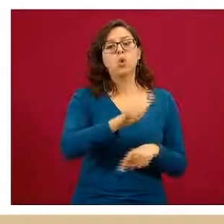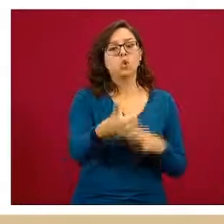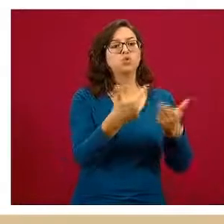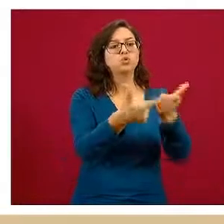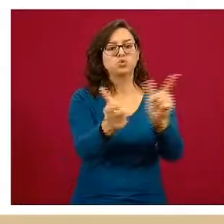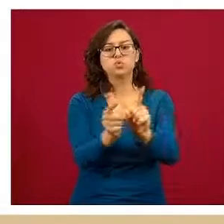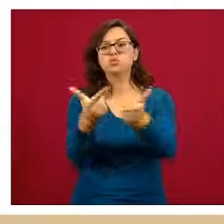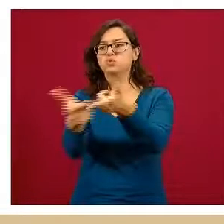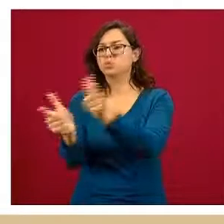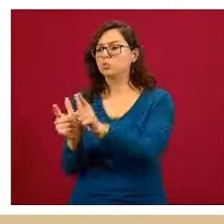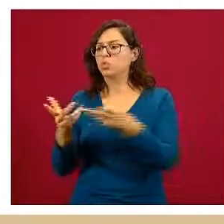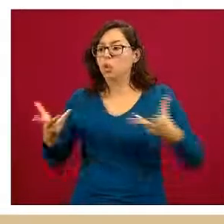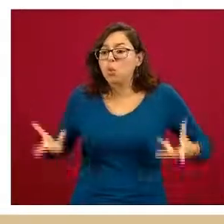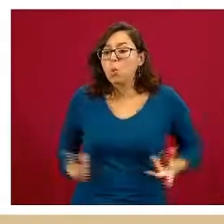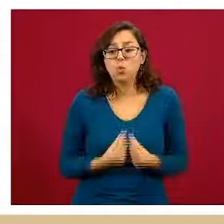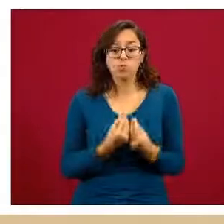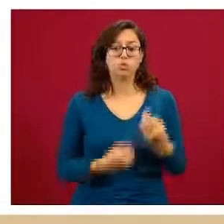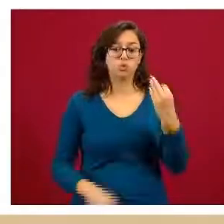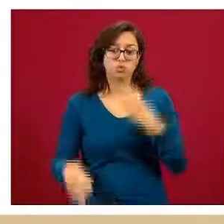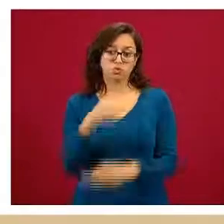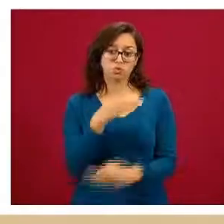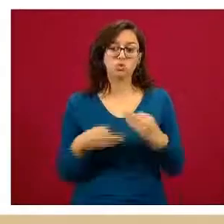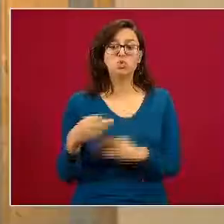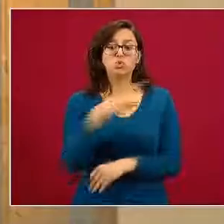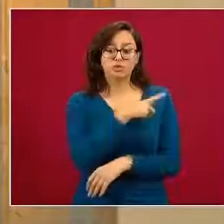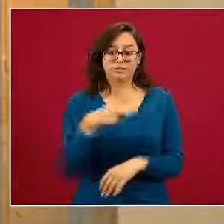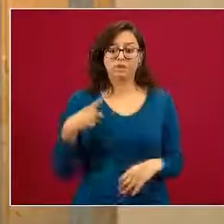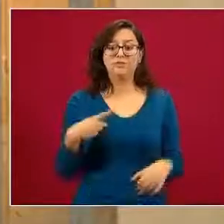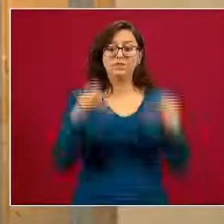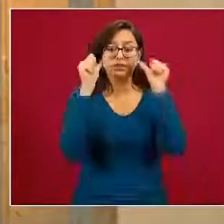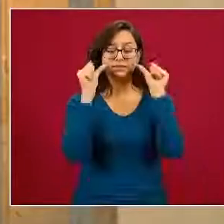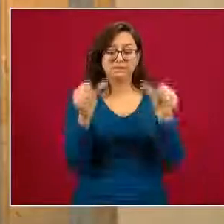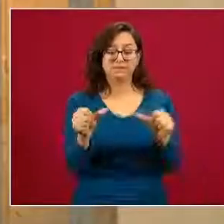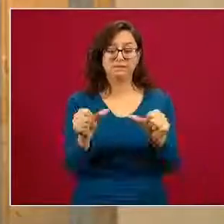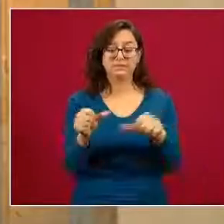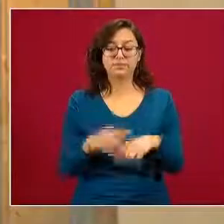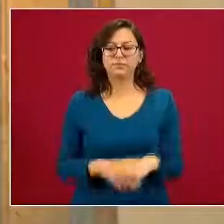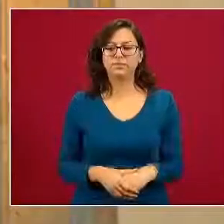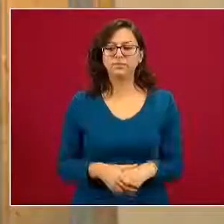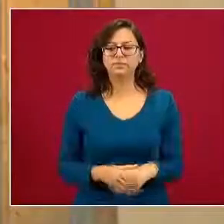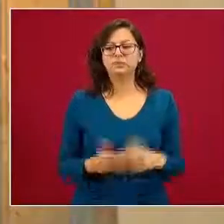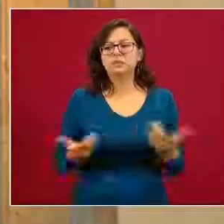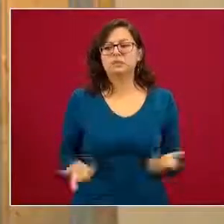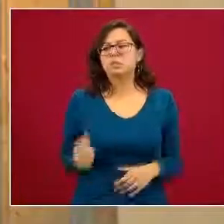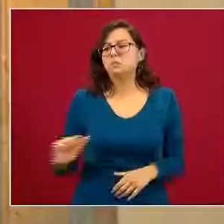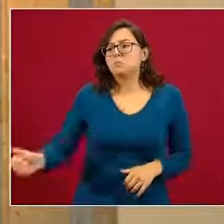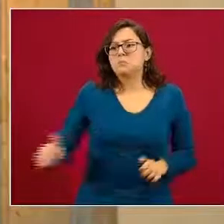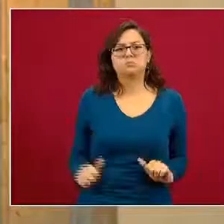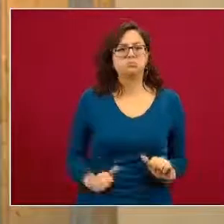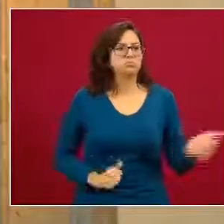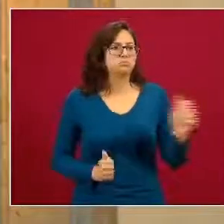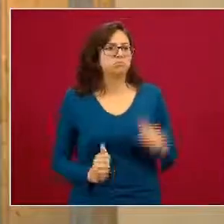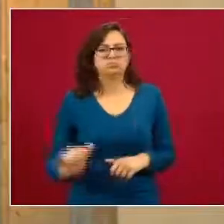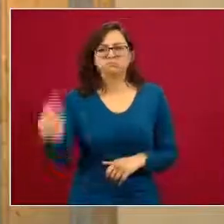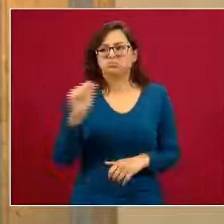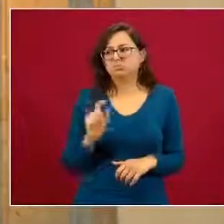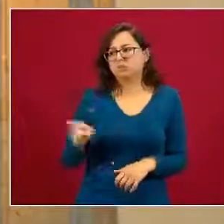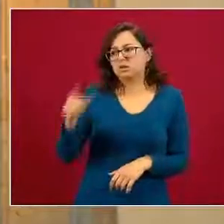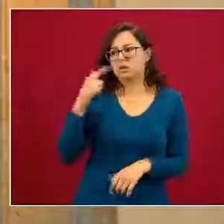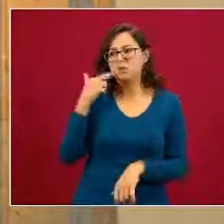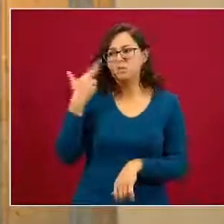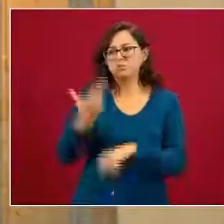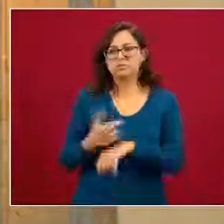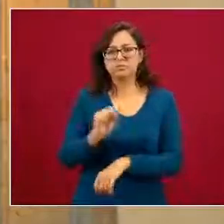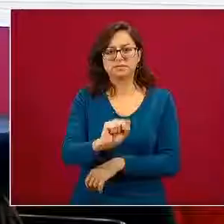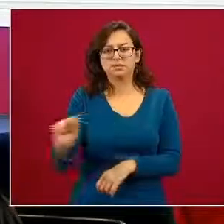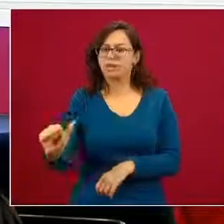involucrados es un trabajo de la sociedad en conjunto no puede ser una cosa solo responsabilizada a la Secretaría